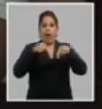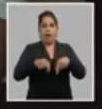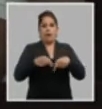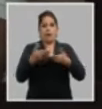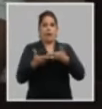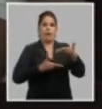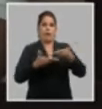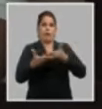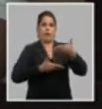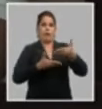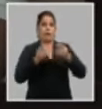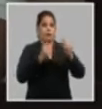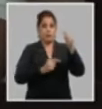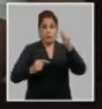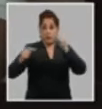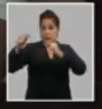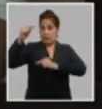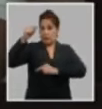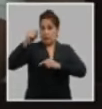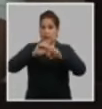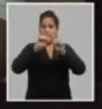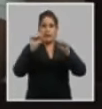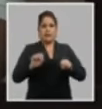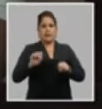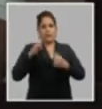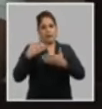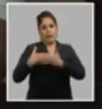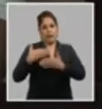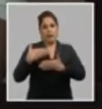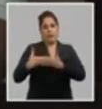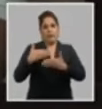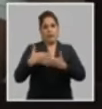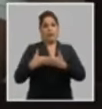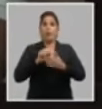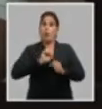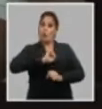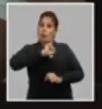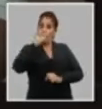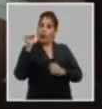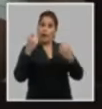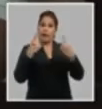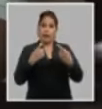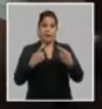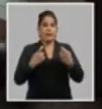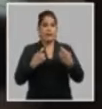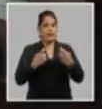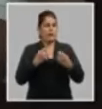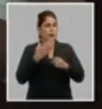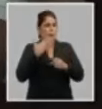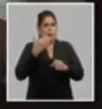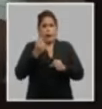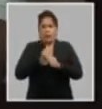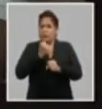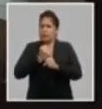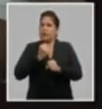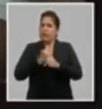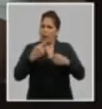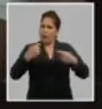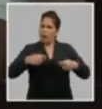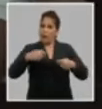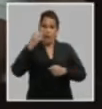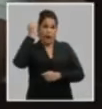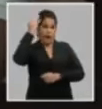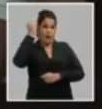gestión, fundamentalmente en el sistema empresarial y alcanzar la necesaria eficiencia en la